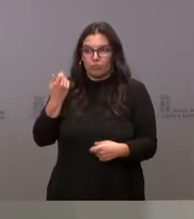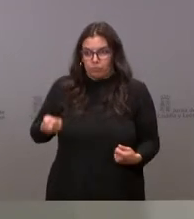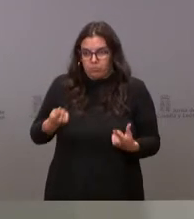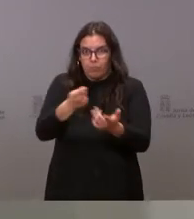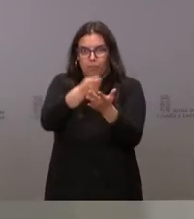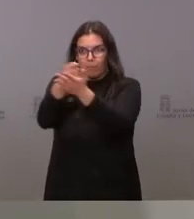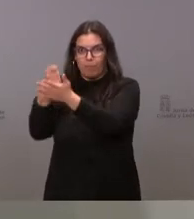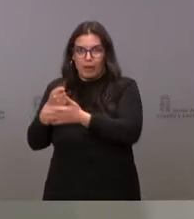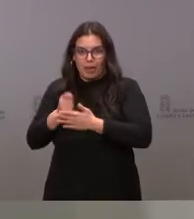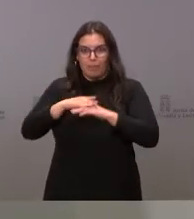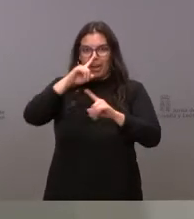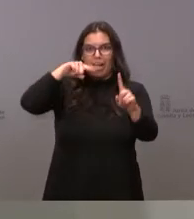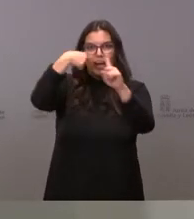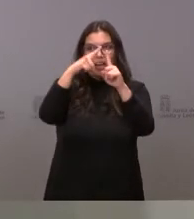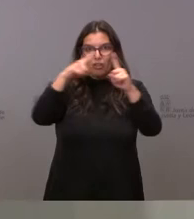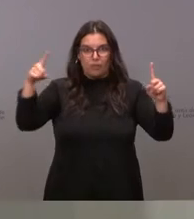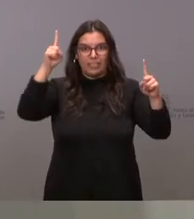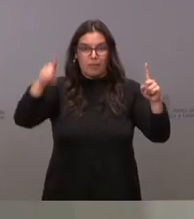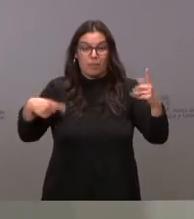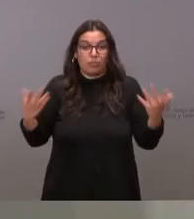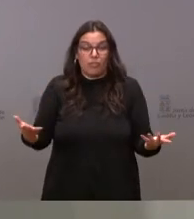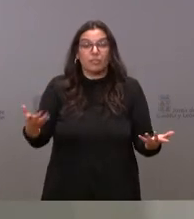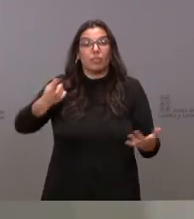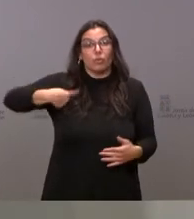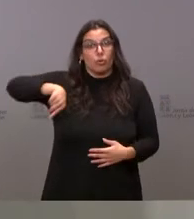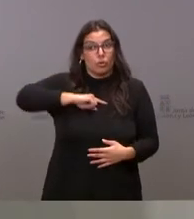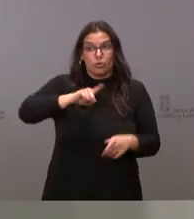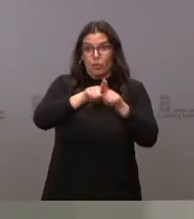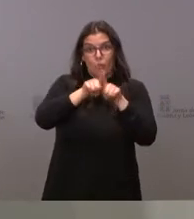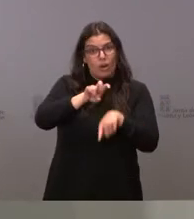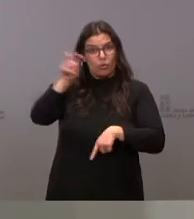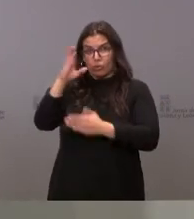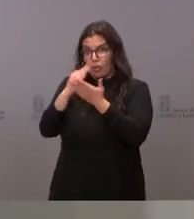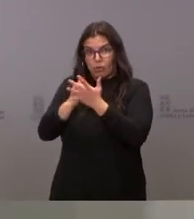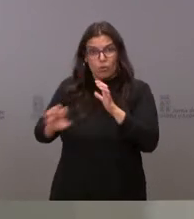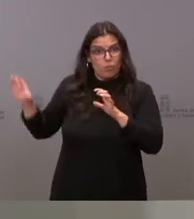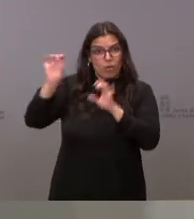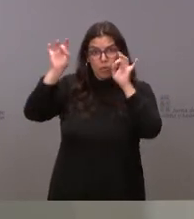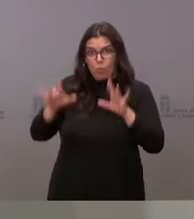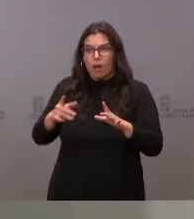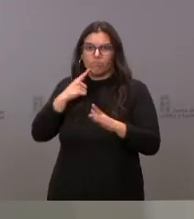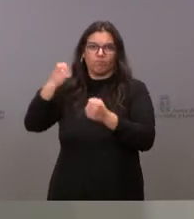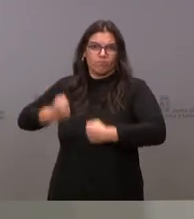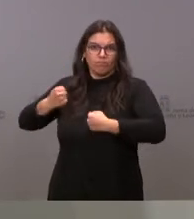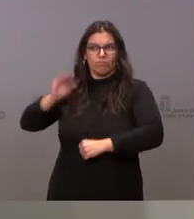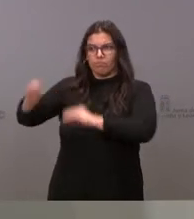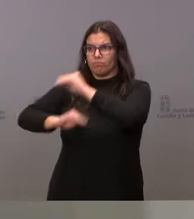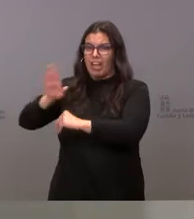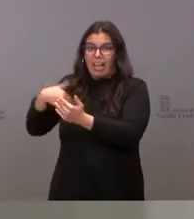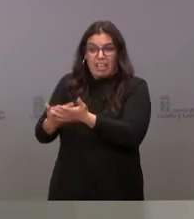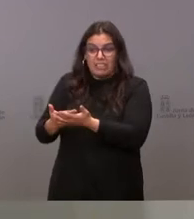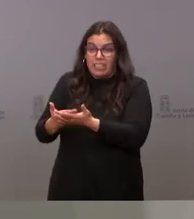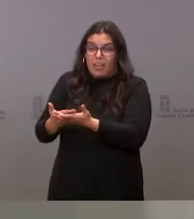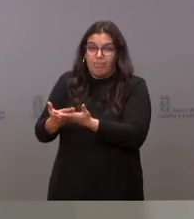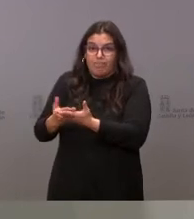atender a lo largo del próximo ejercicio presupuestario. Por tanto, nosotros, como otras comunidades autónomas, vamos a seguir insistiendo hasta el último momento